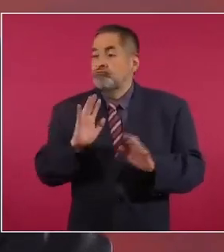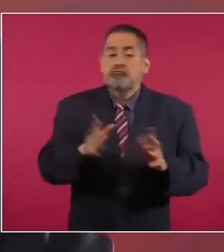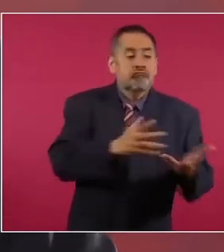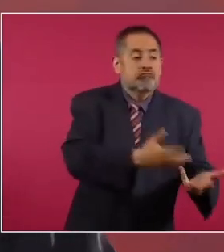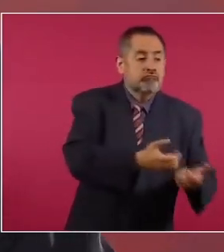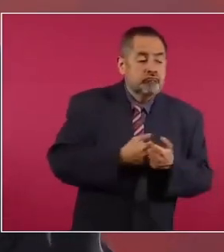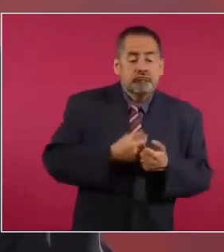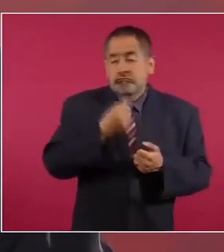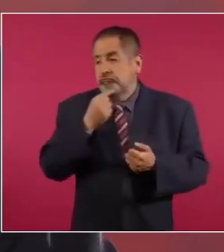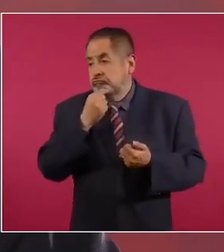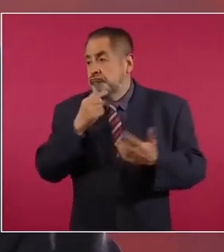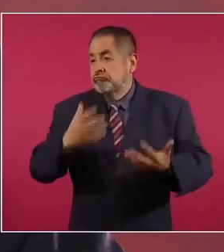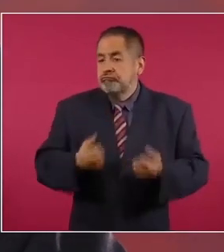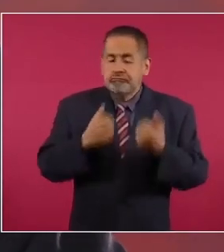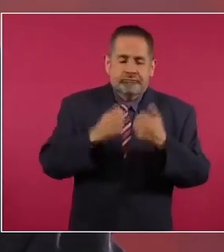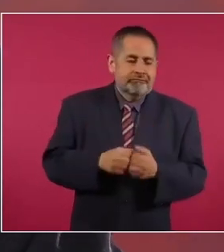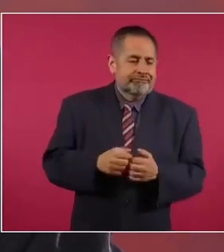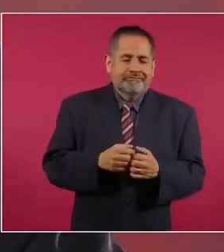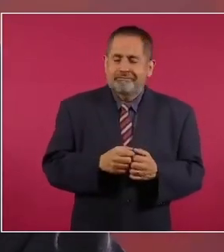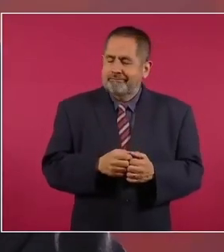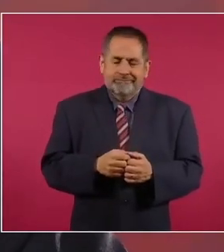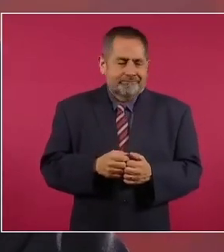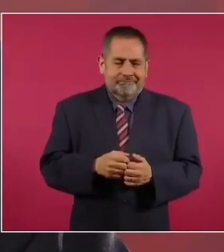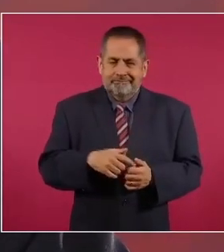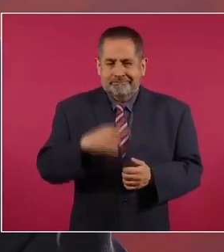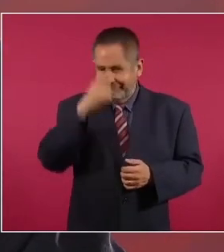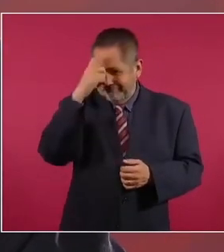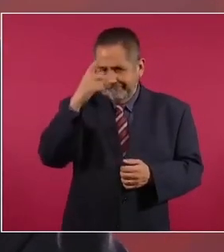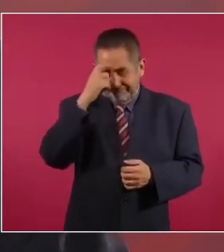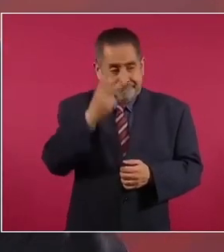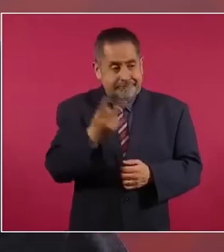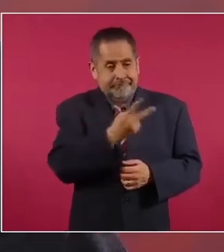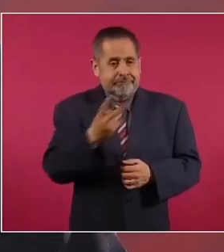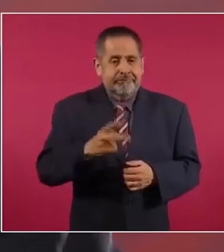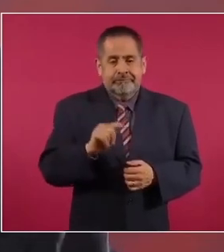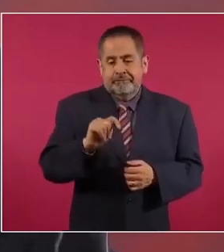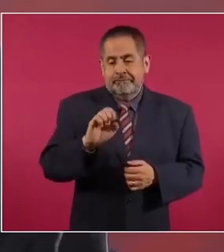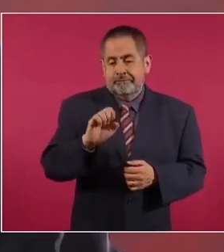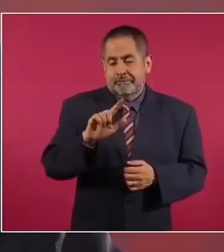Televisa, Loret,